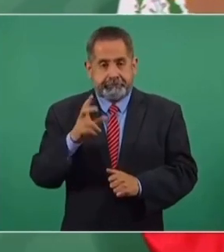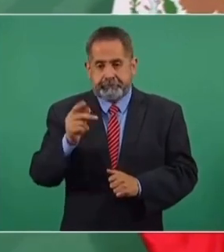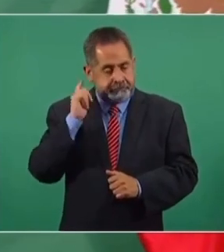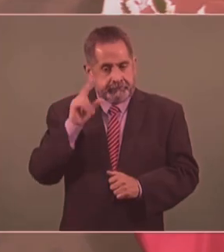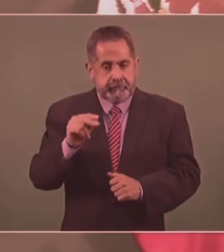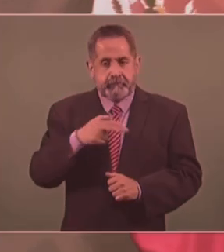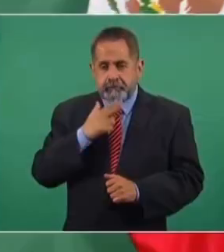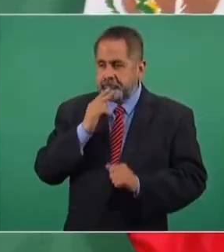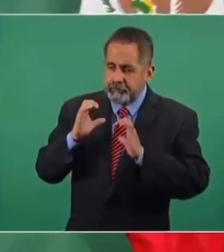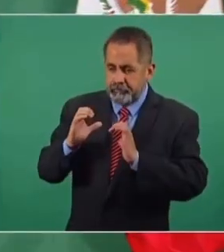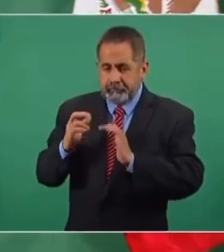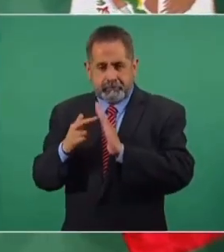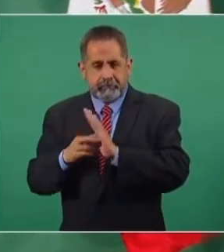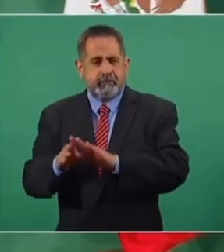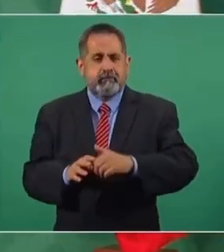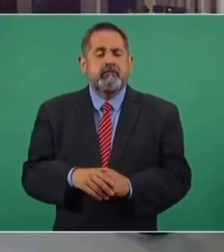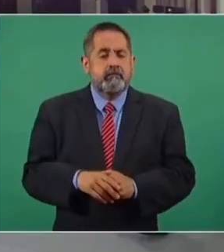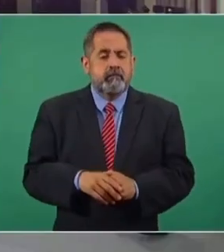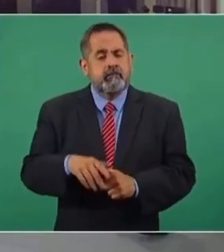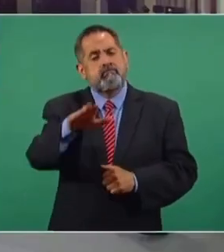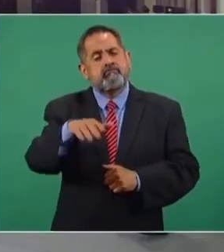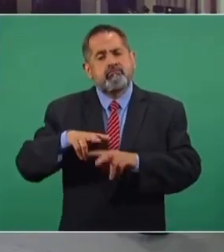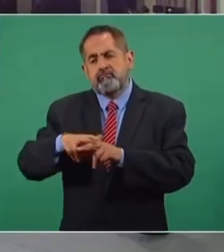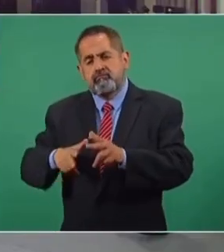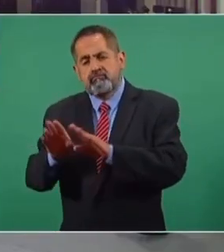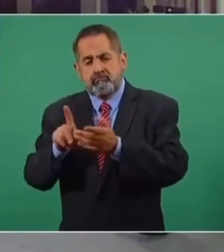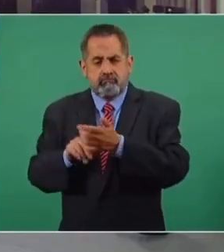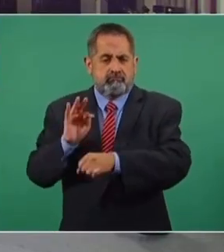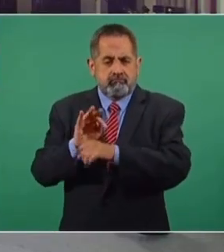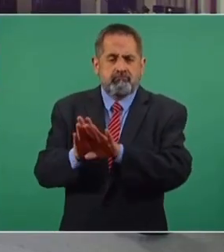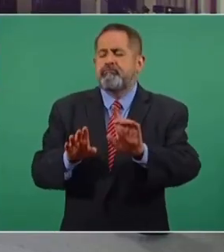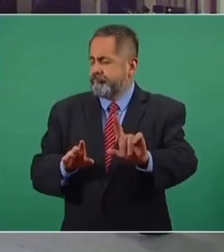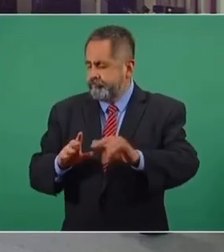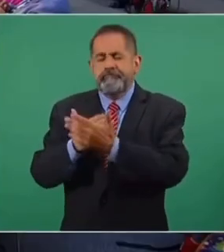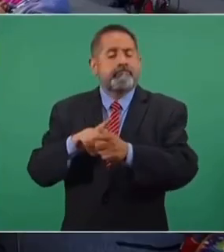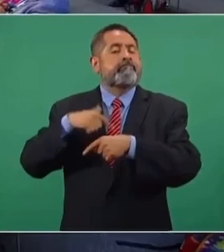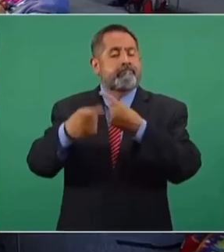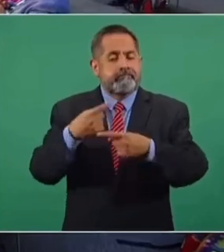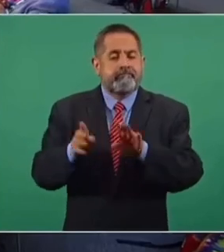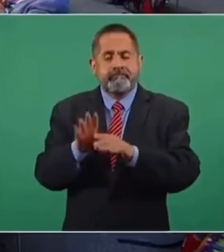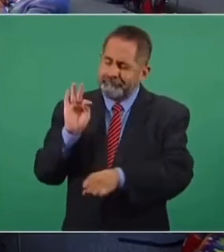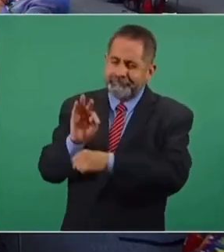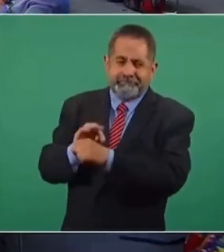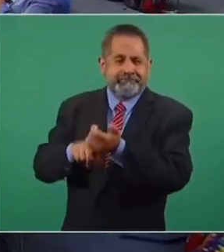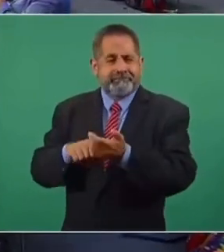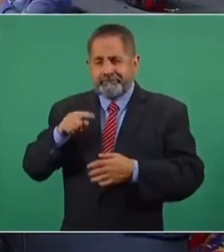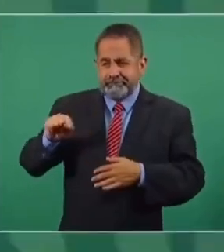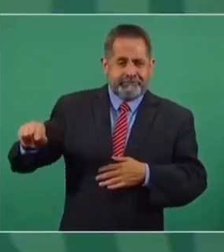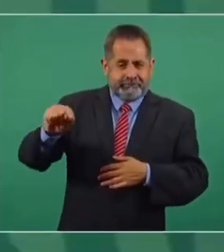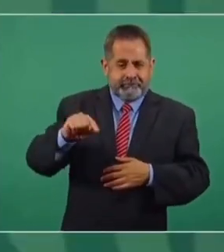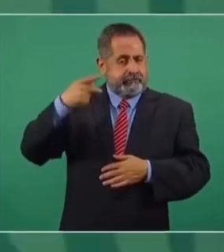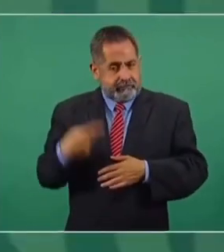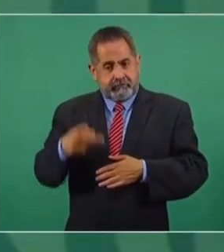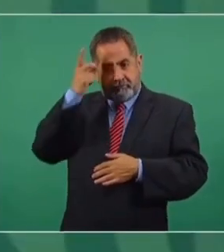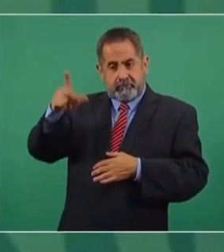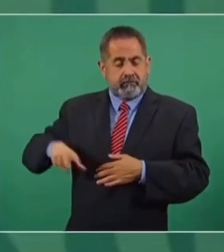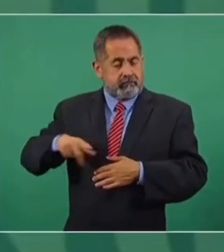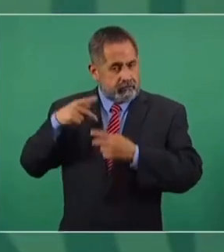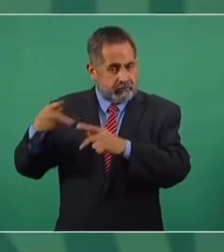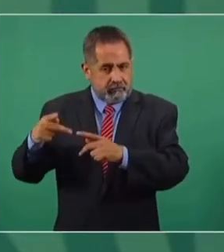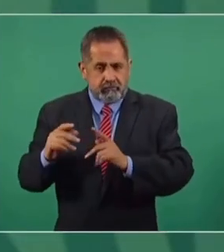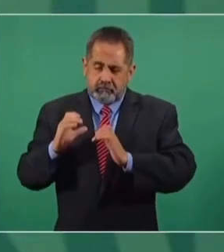Entonces, tenemos que cuidar eso. Una manera de blindar al Tren Maya sería mediante… Y ya vamos a hablar de cómo vamos a proteger para que esos bienes del pueblo y de la nación